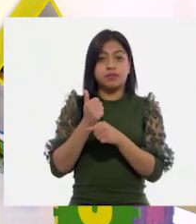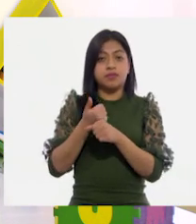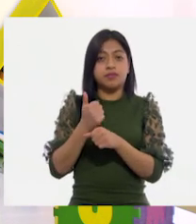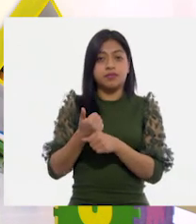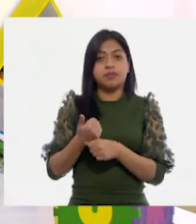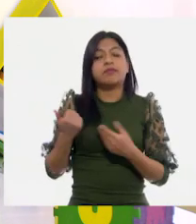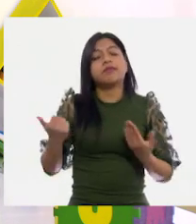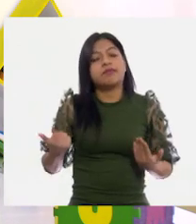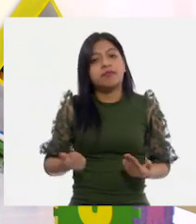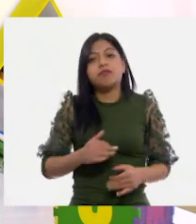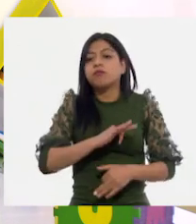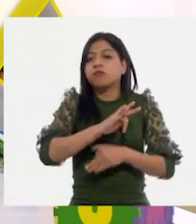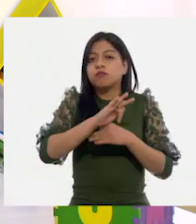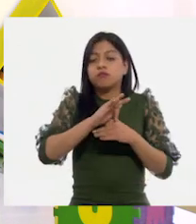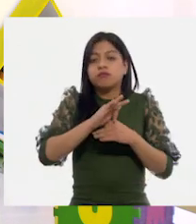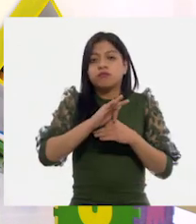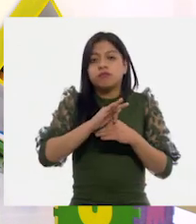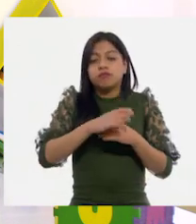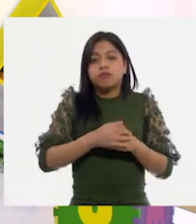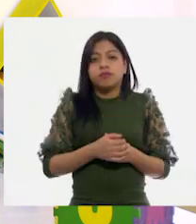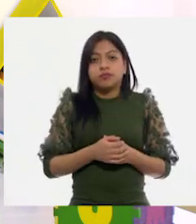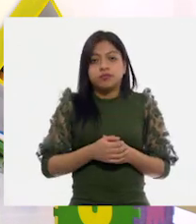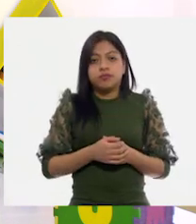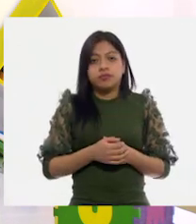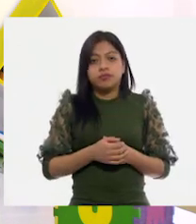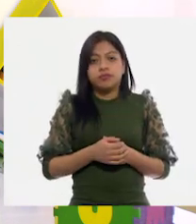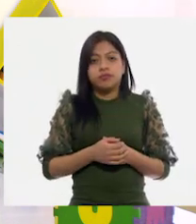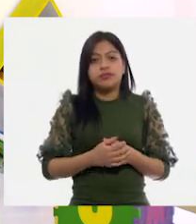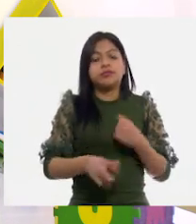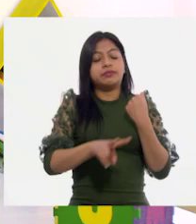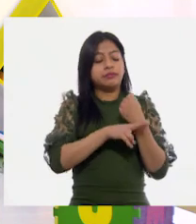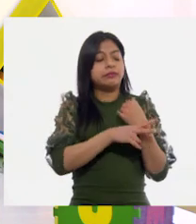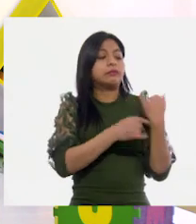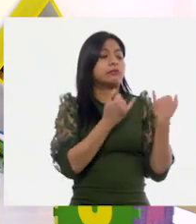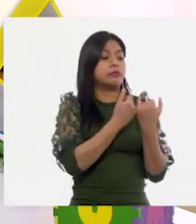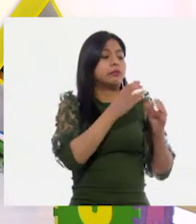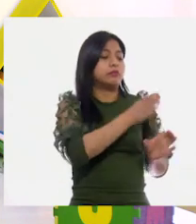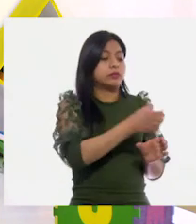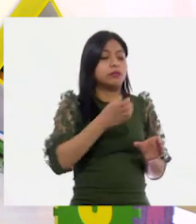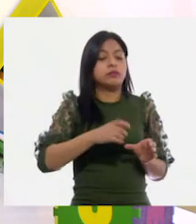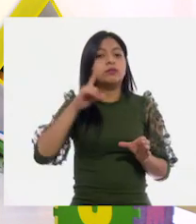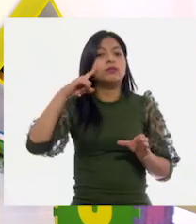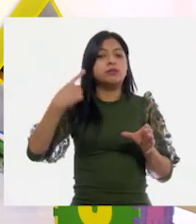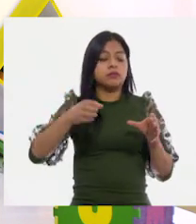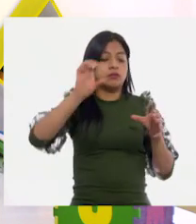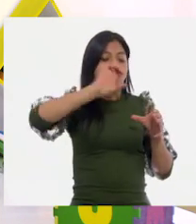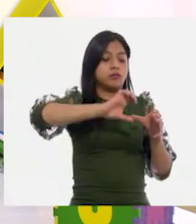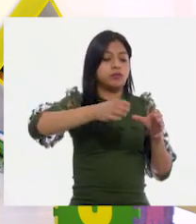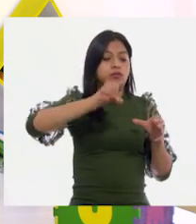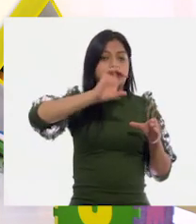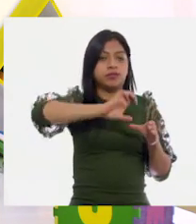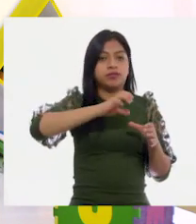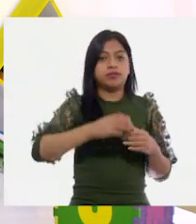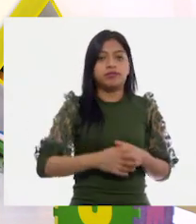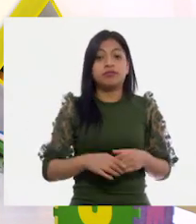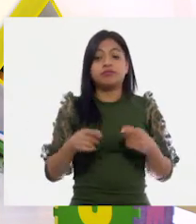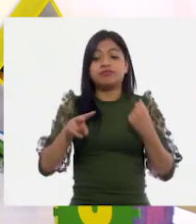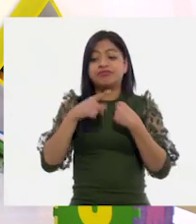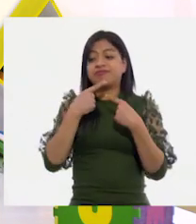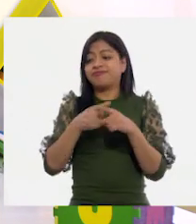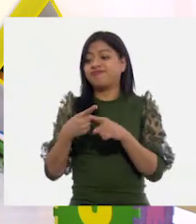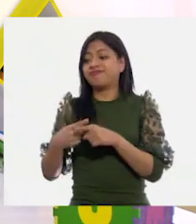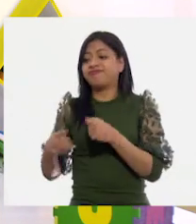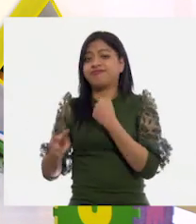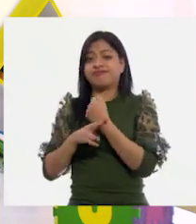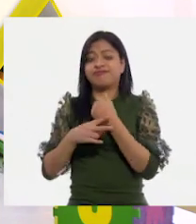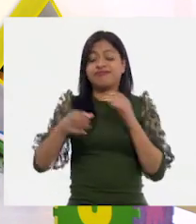entonces tengo que llenar lo mismo o utilizar el mismo vaso para llenarlo. No puedo llenarlo con vasos diferentes porque